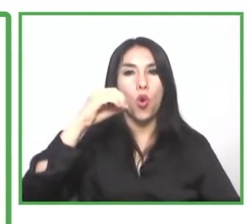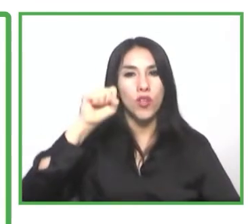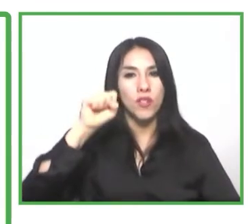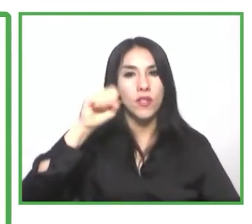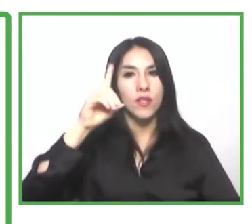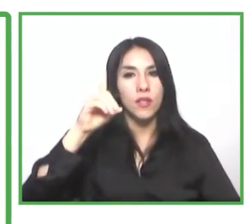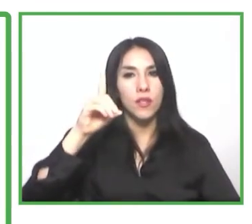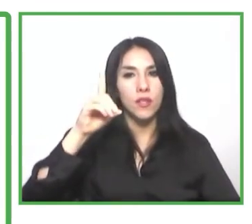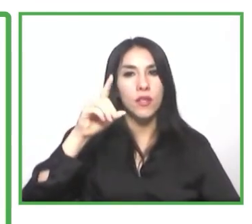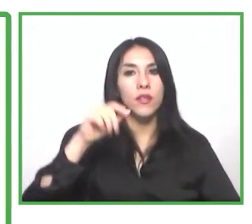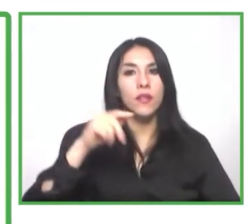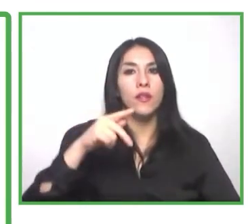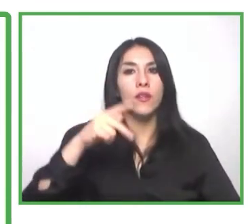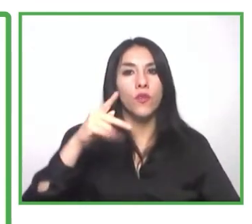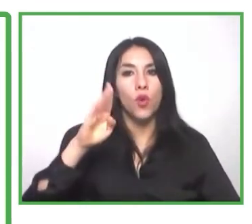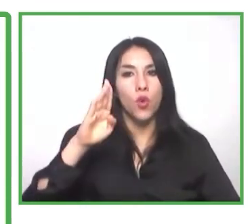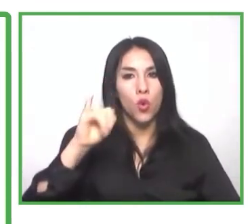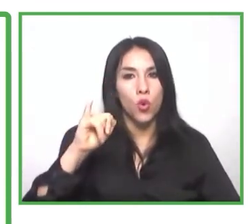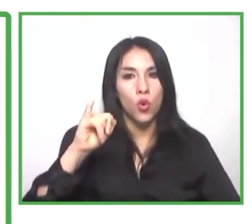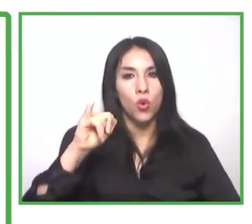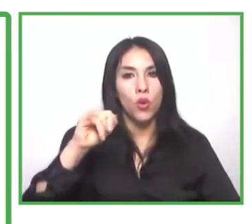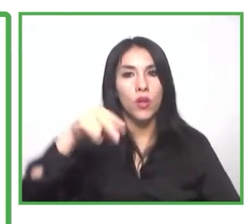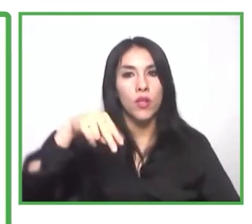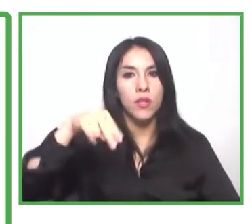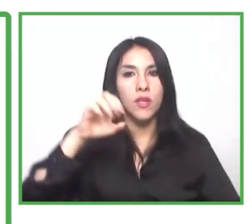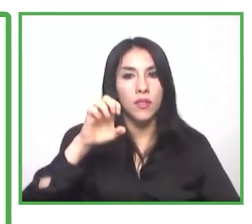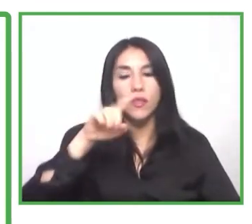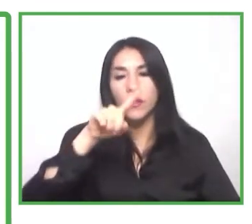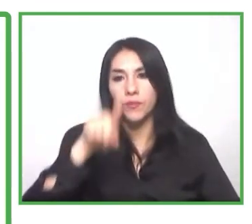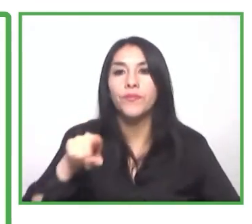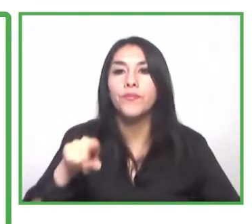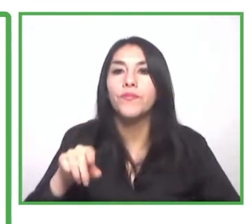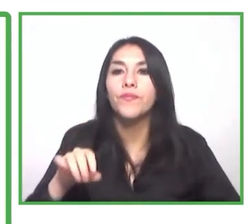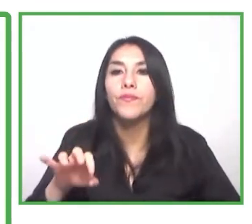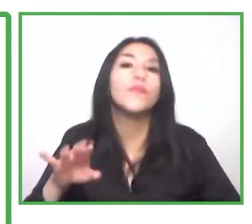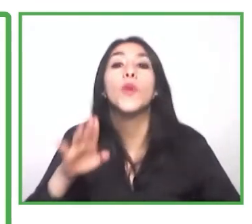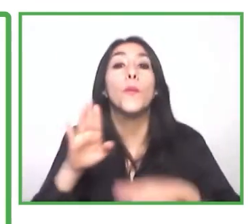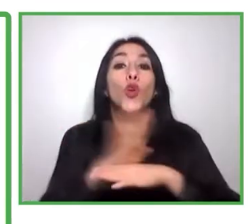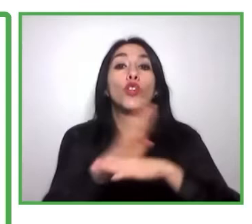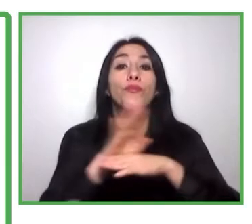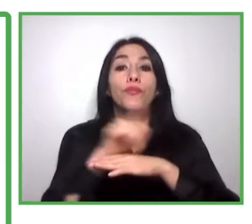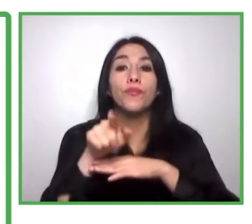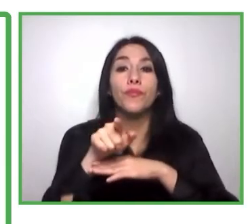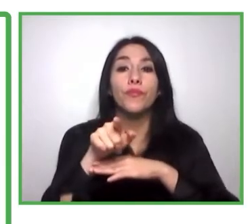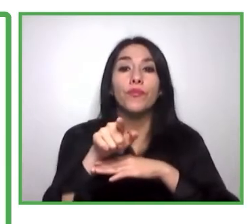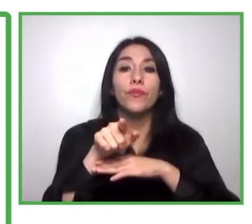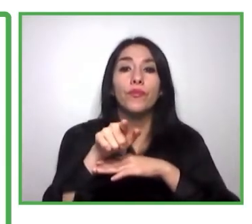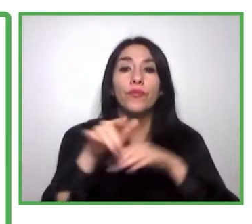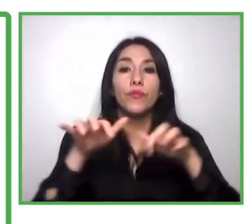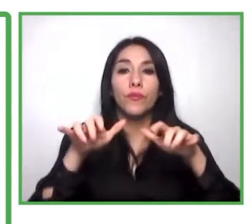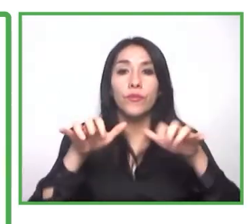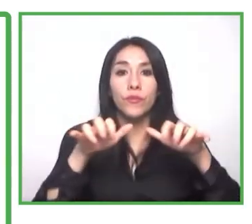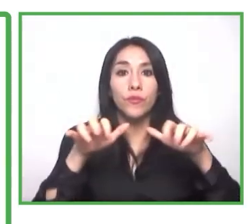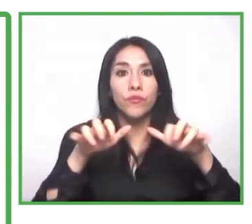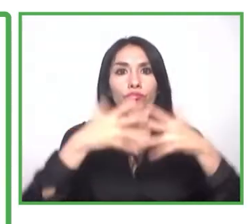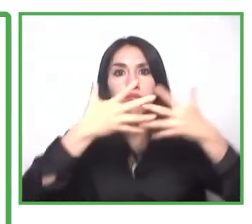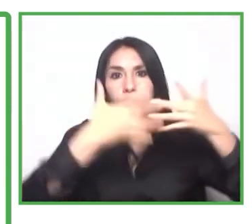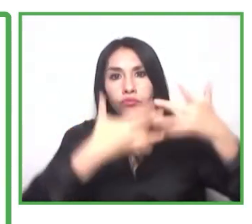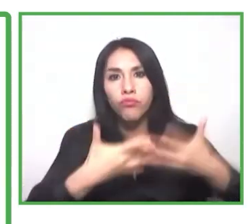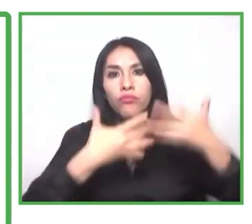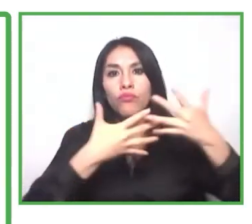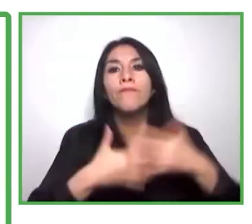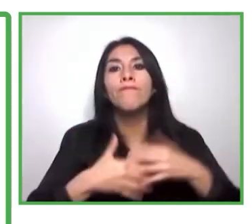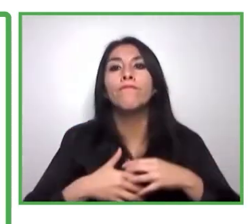for Inclusive Growth, desarrollando una plataforma digital especializada en el proceso de administración de talento de personas con